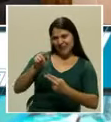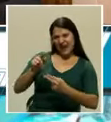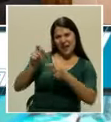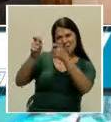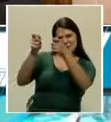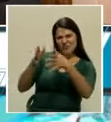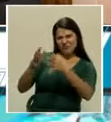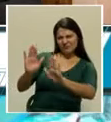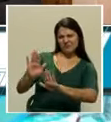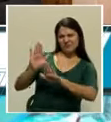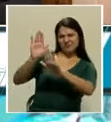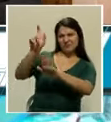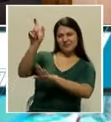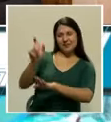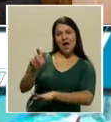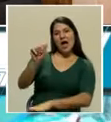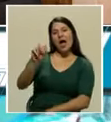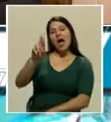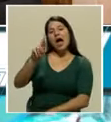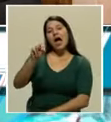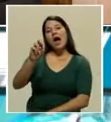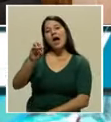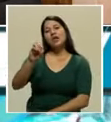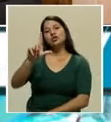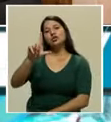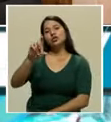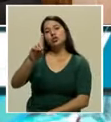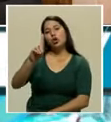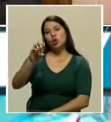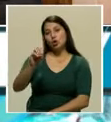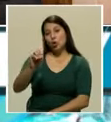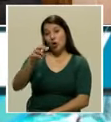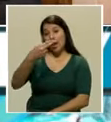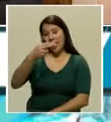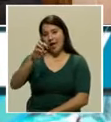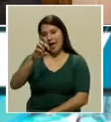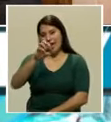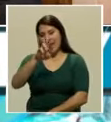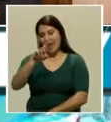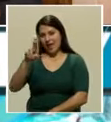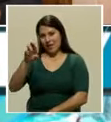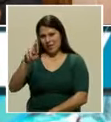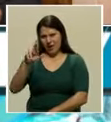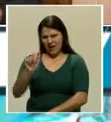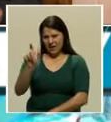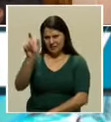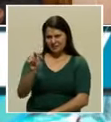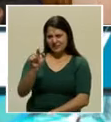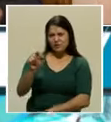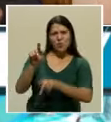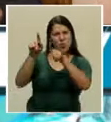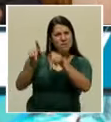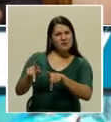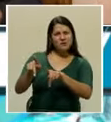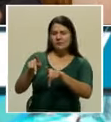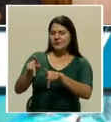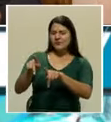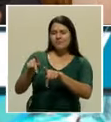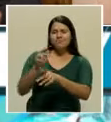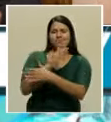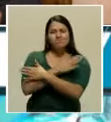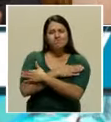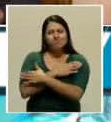Arnoldo Herrera, ese gran personaje inolvidable y muy querido,